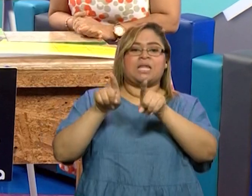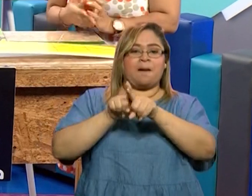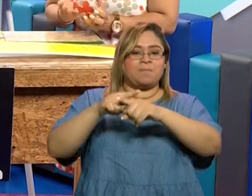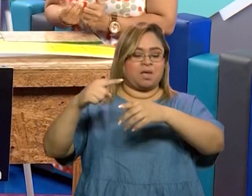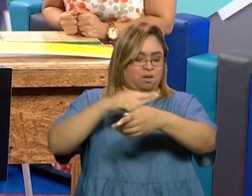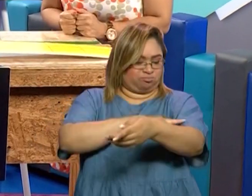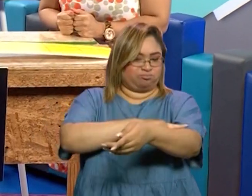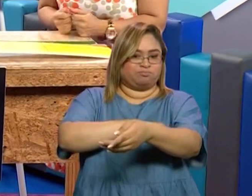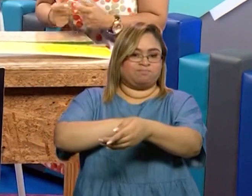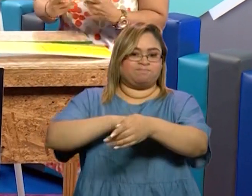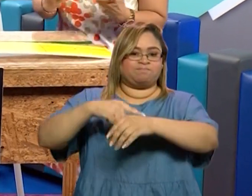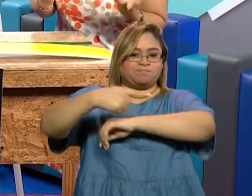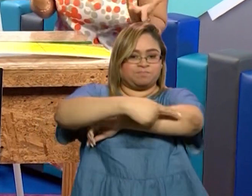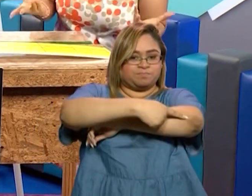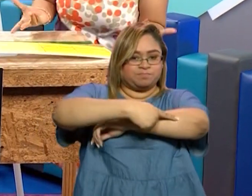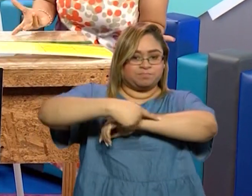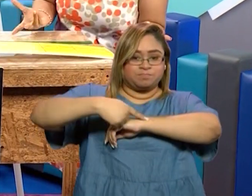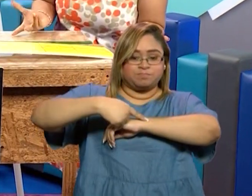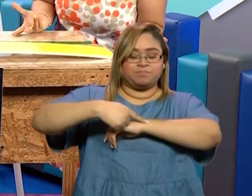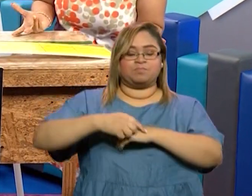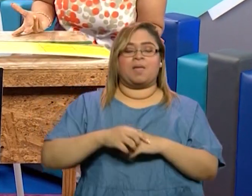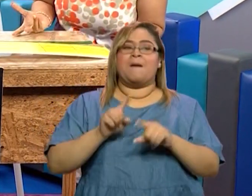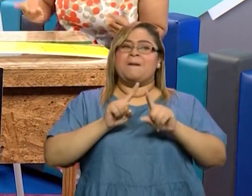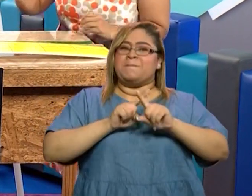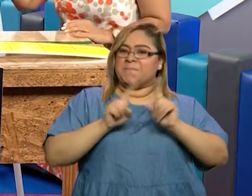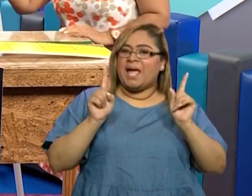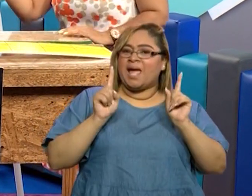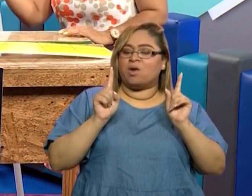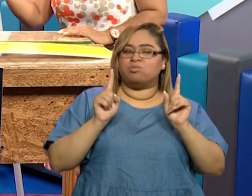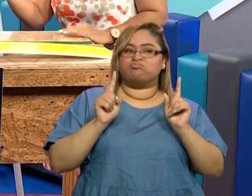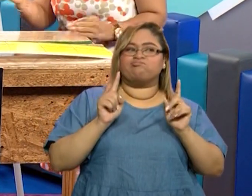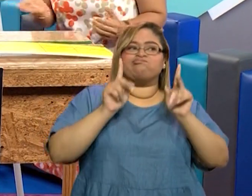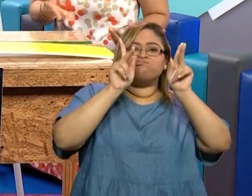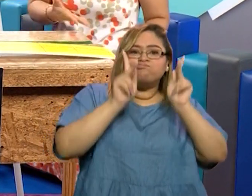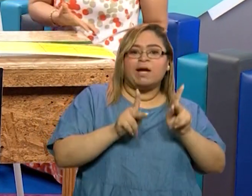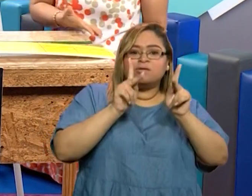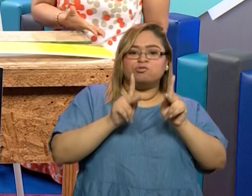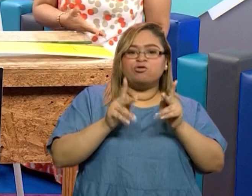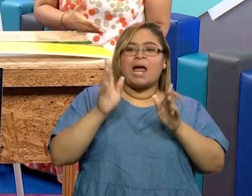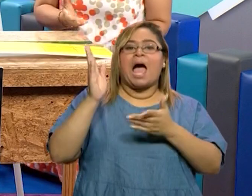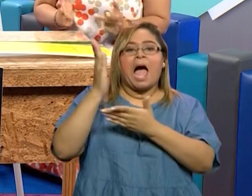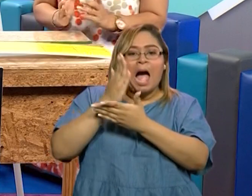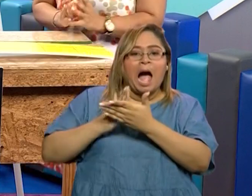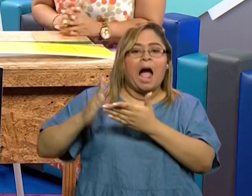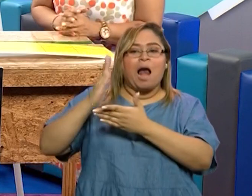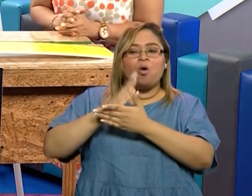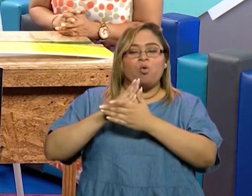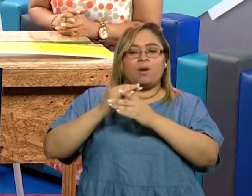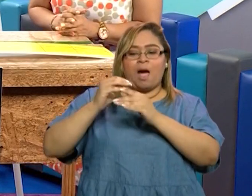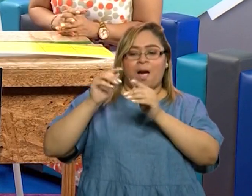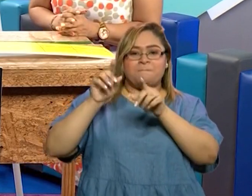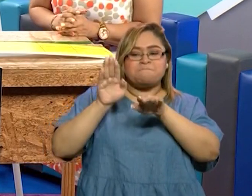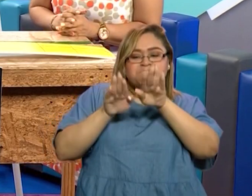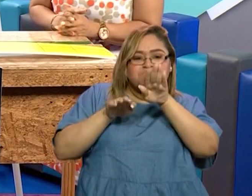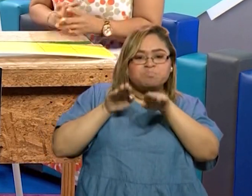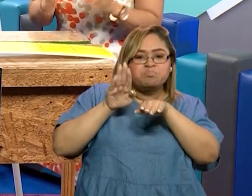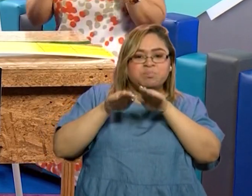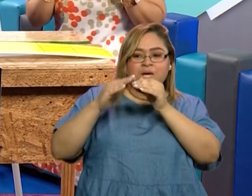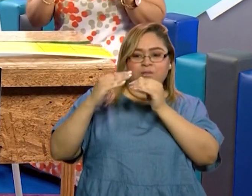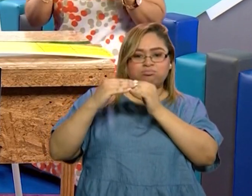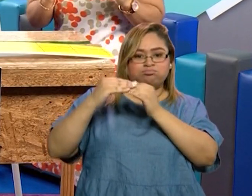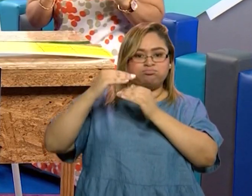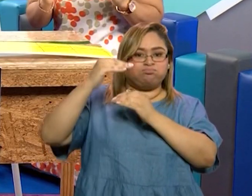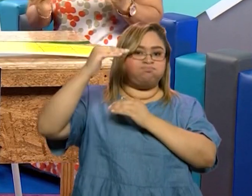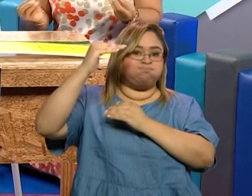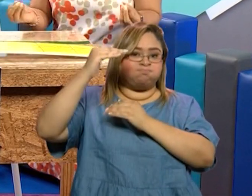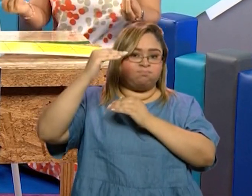resultó ser que se dieron cuenta que no todos teníamos los mismos tamaños, el mismo tamaño de mano ni el mismo tamaño de pie. Entonces decidieron que